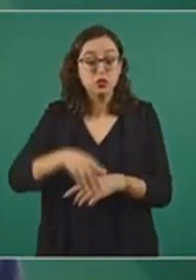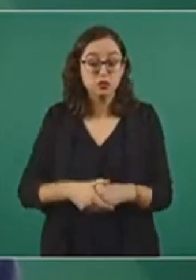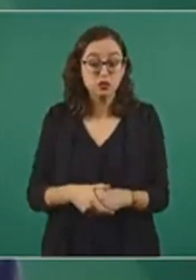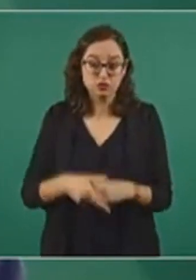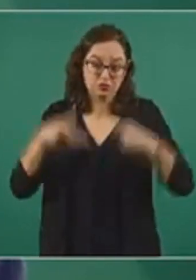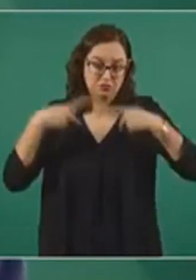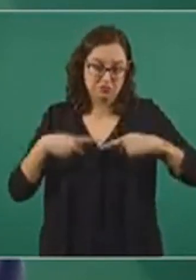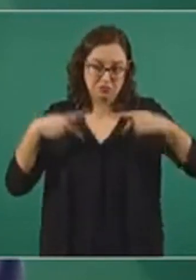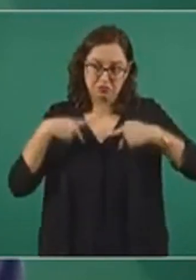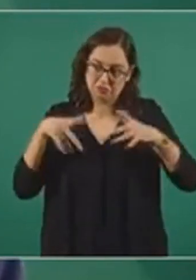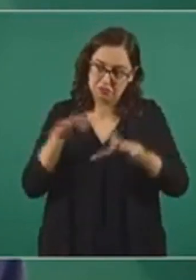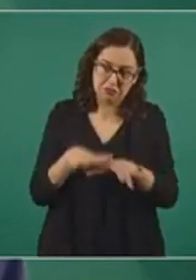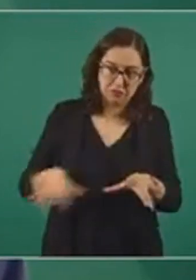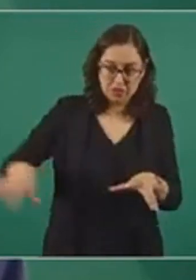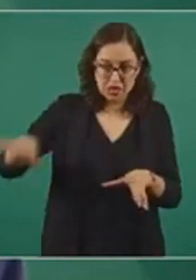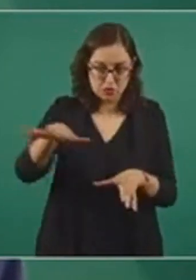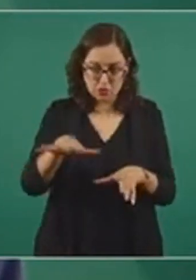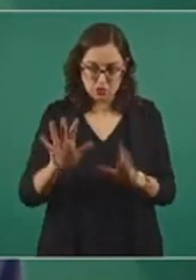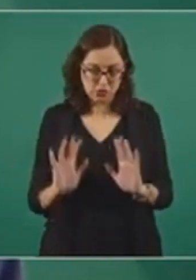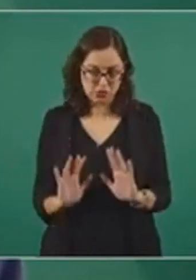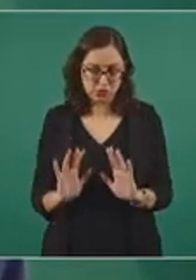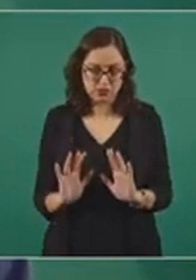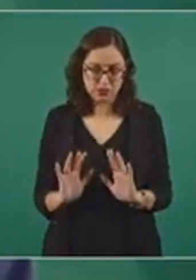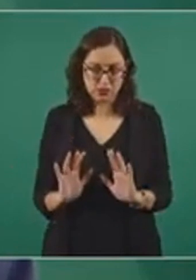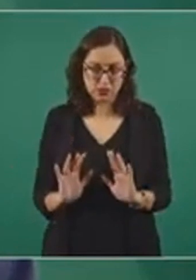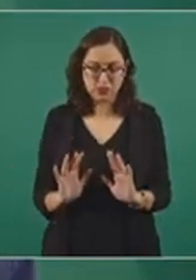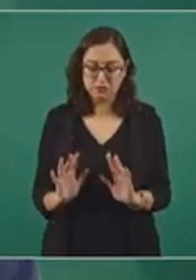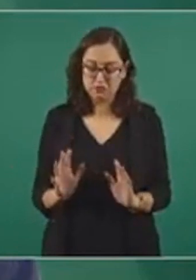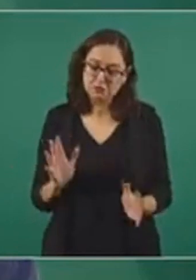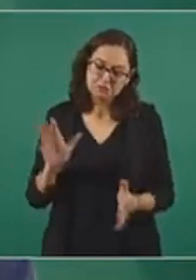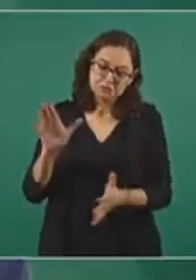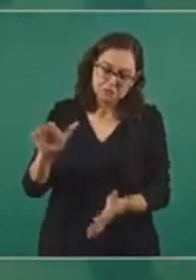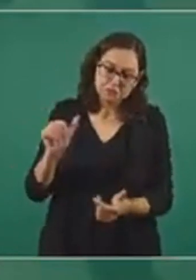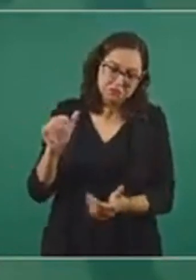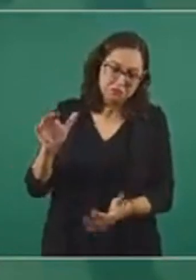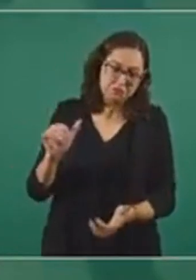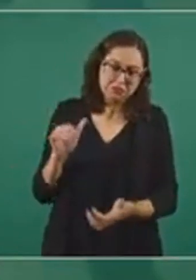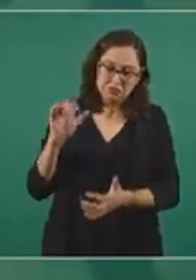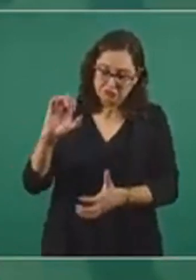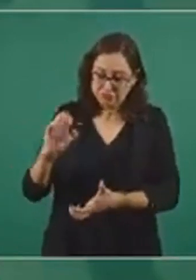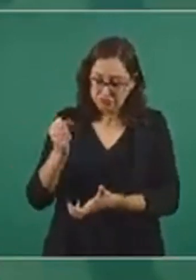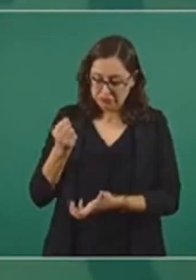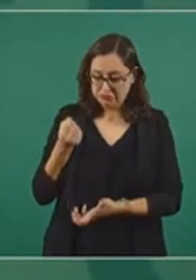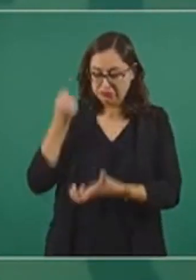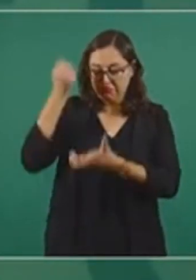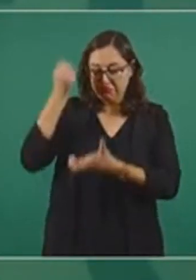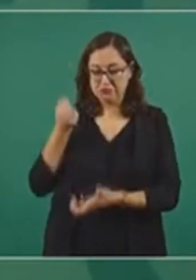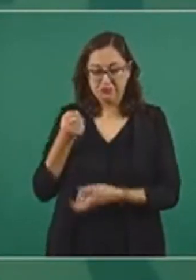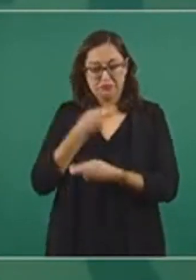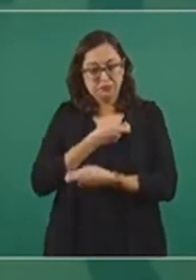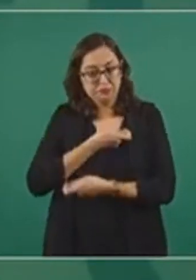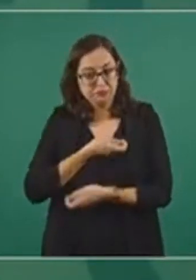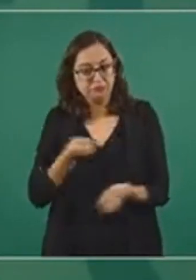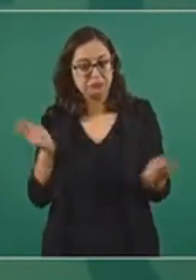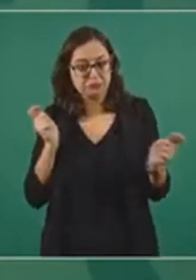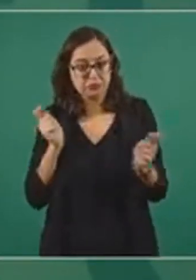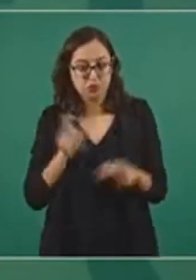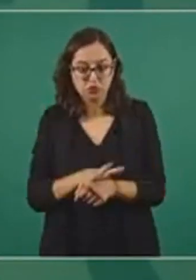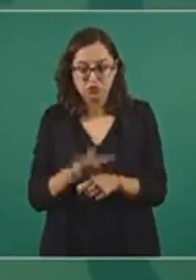Yo tengo aquí que cuidar que el presupuesto alcance a todos.